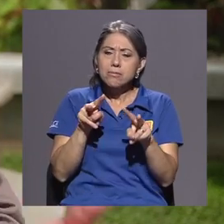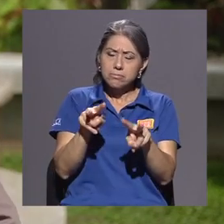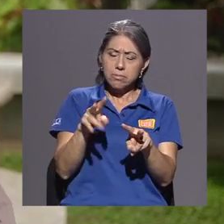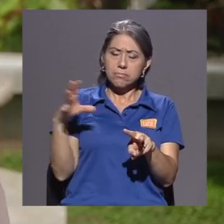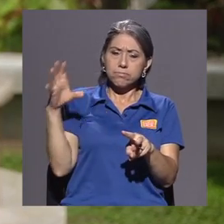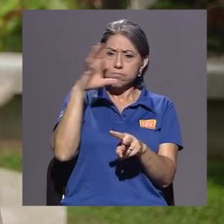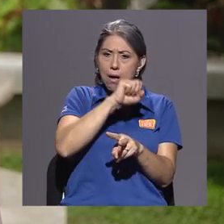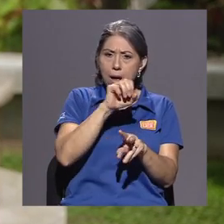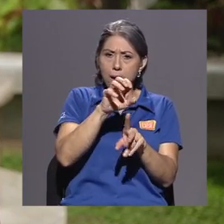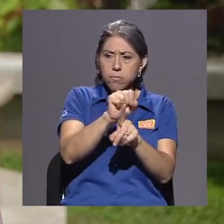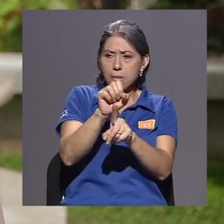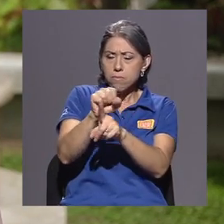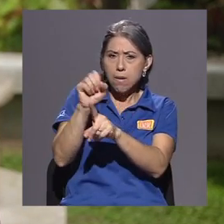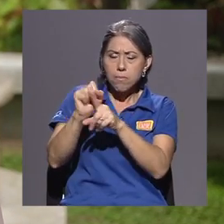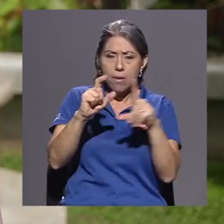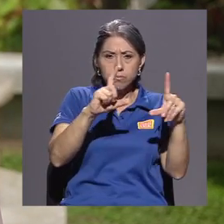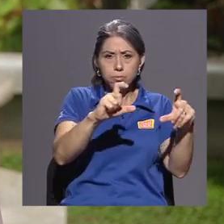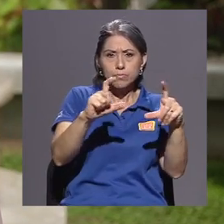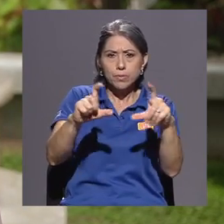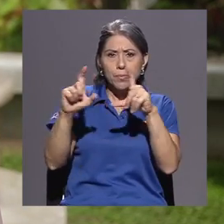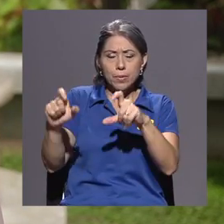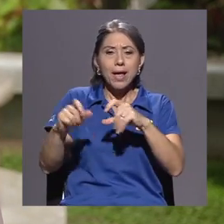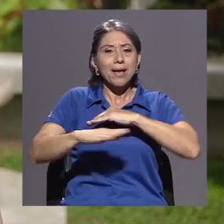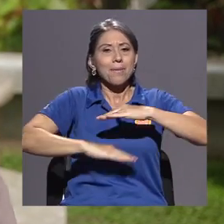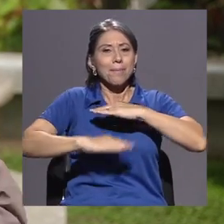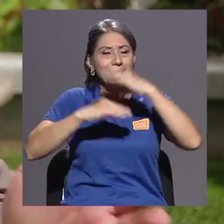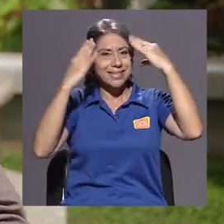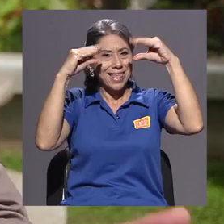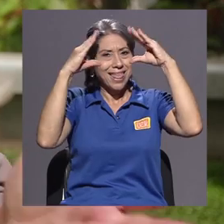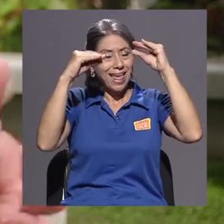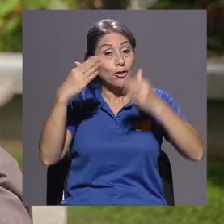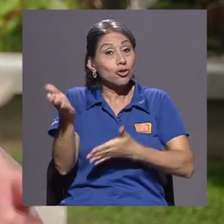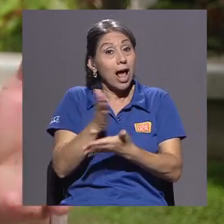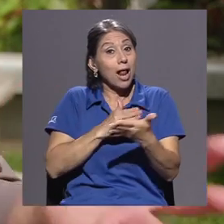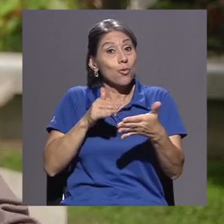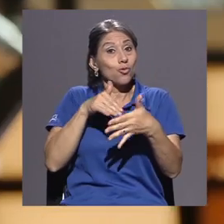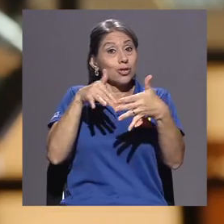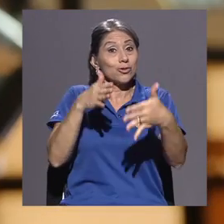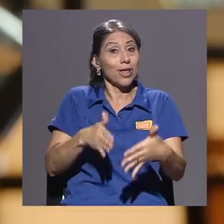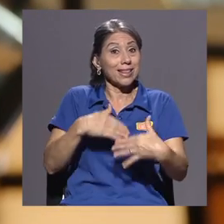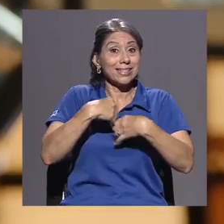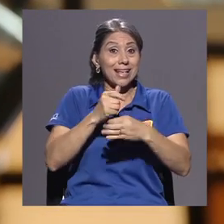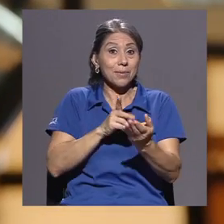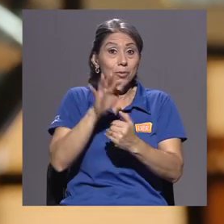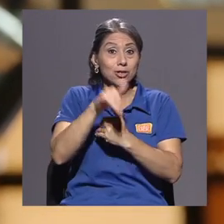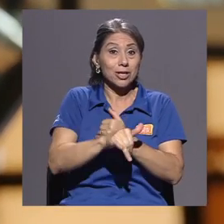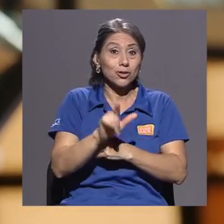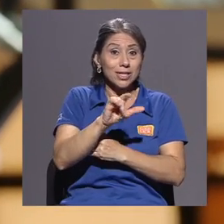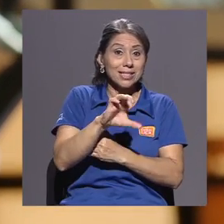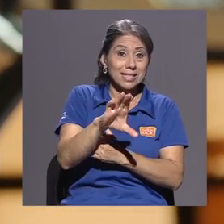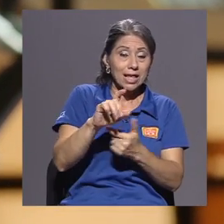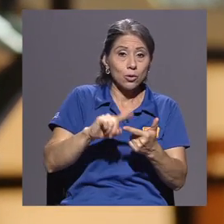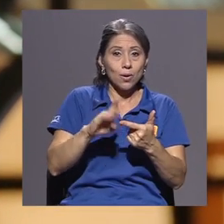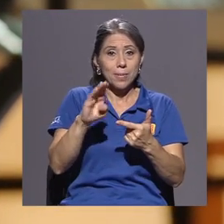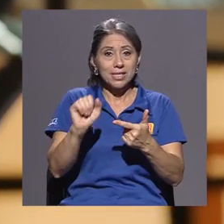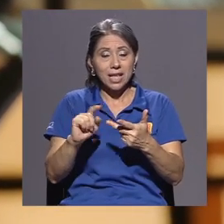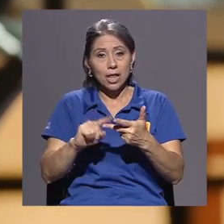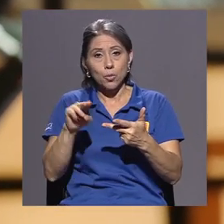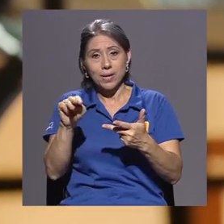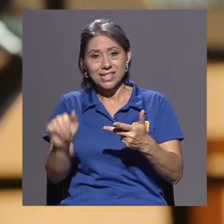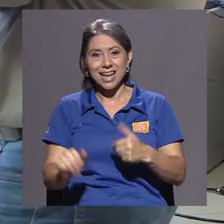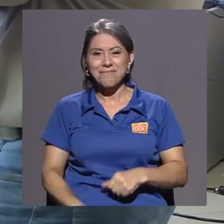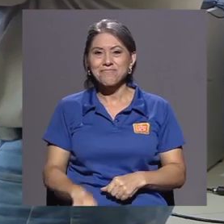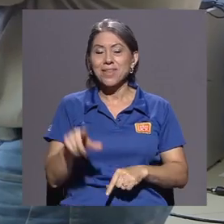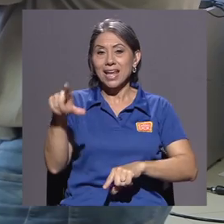creando una base de datos con las que algunos estudiantes desarrollan sus proyectos de licenciatura, bachillerato, mastría. En el laboratorio